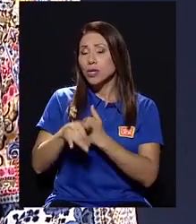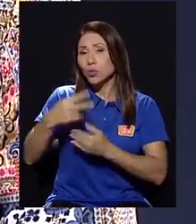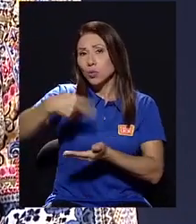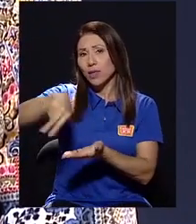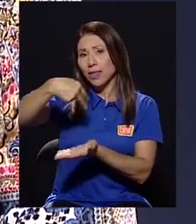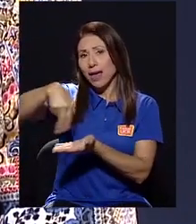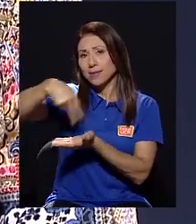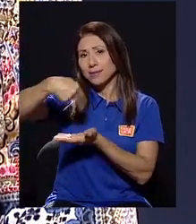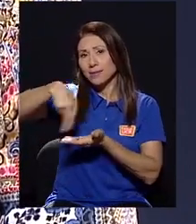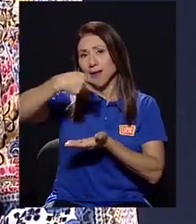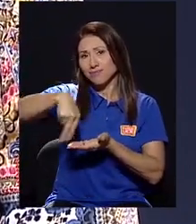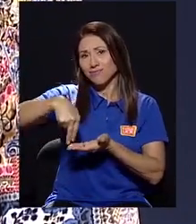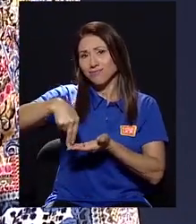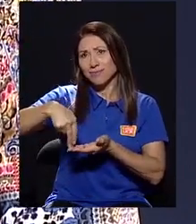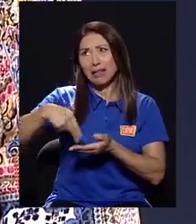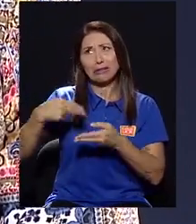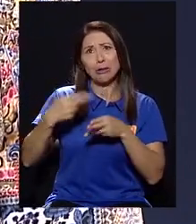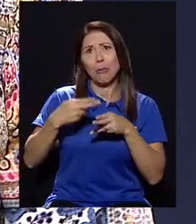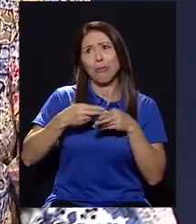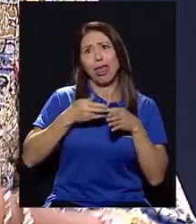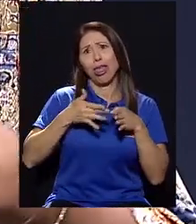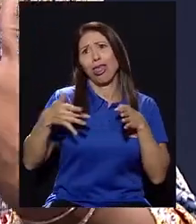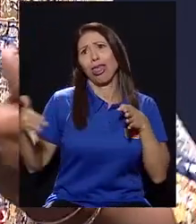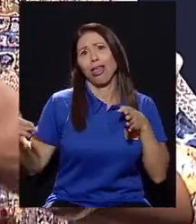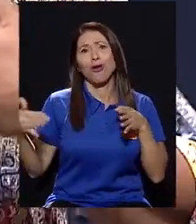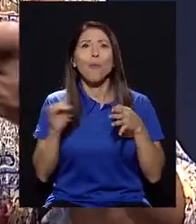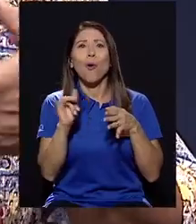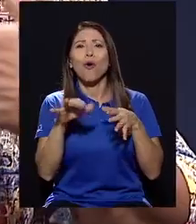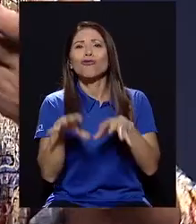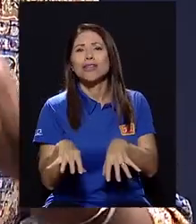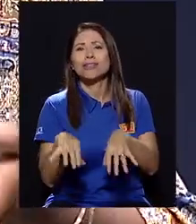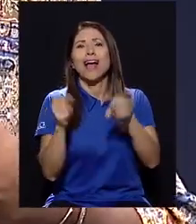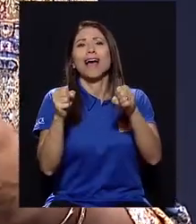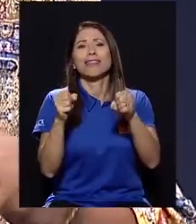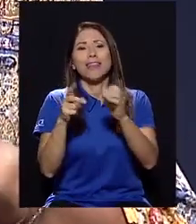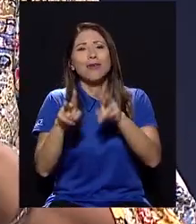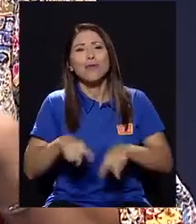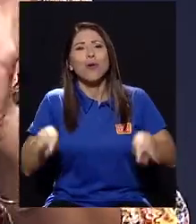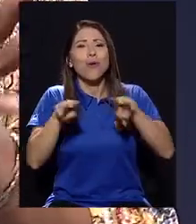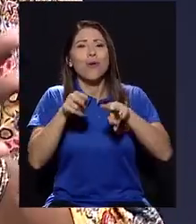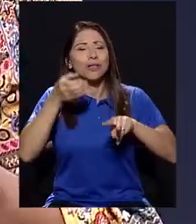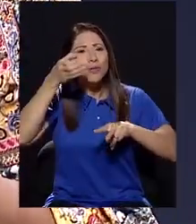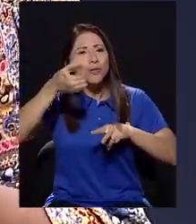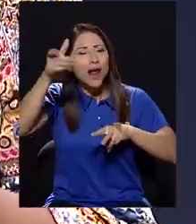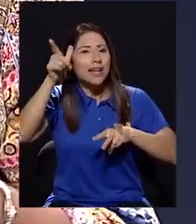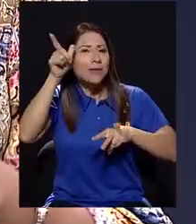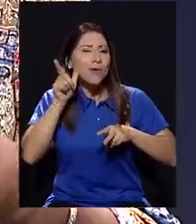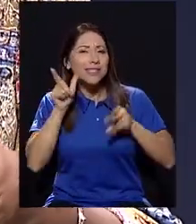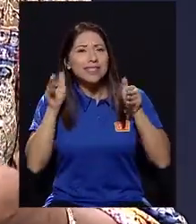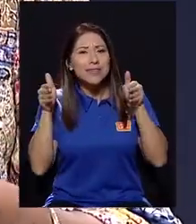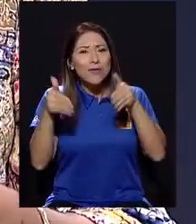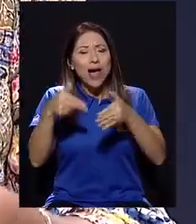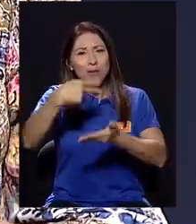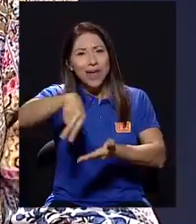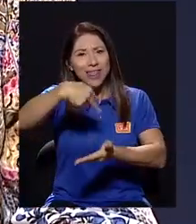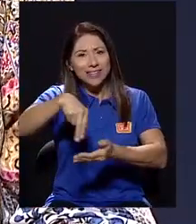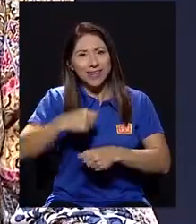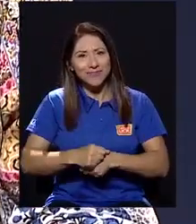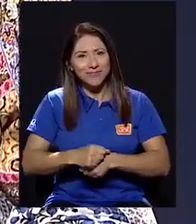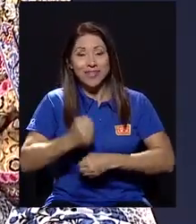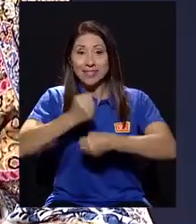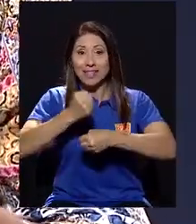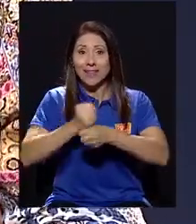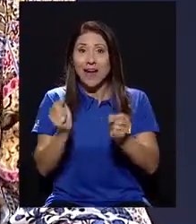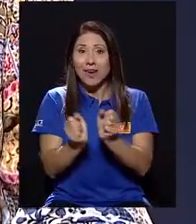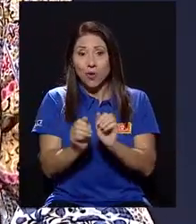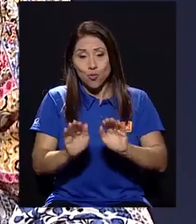que era como, se llamaba larguísimo también, rescate de los valores culturales limonenses, enfocado a danza. Ahí se trabajaba